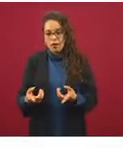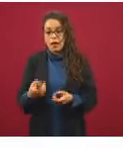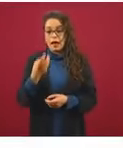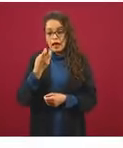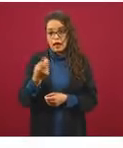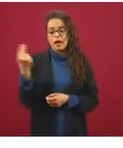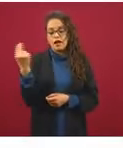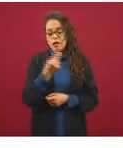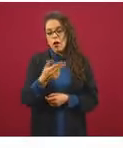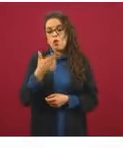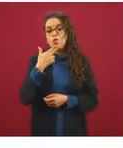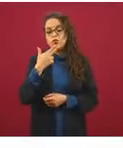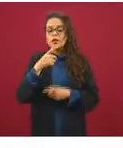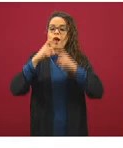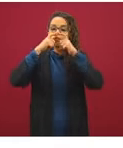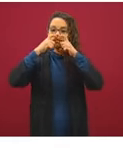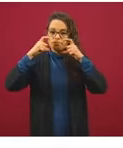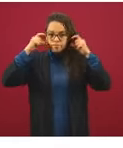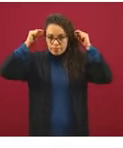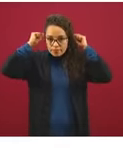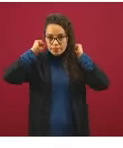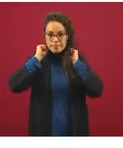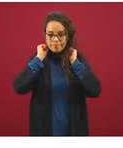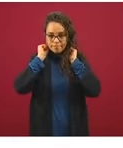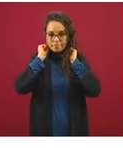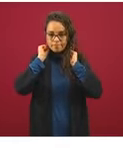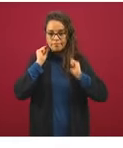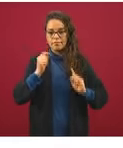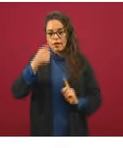de portar un cubrebocas, por ejemplo, para no estar